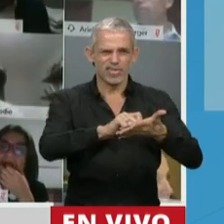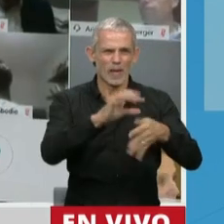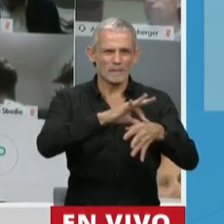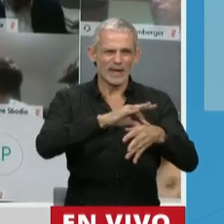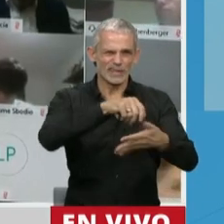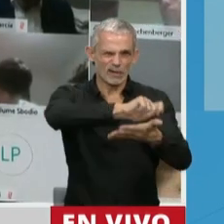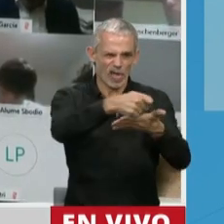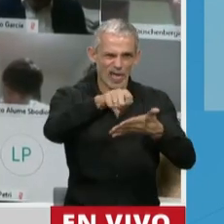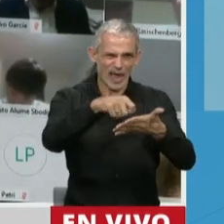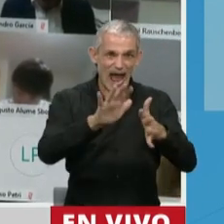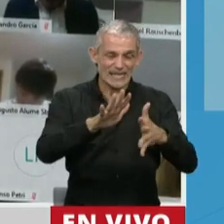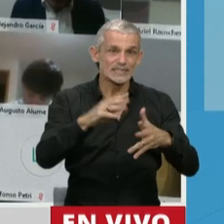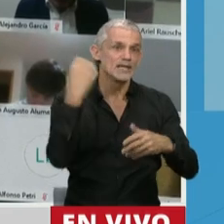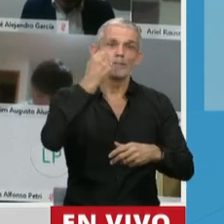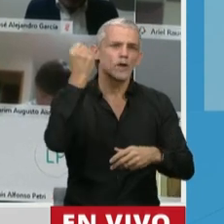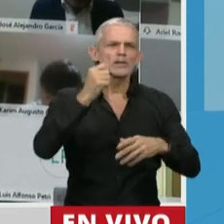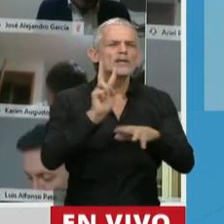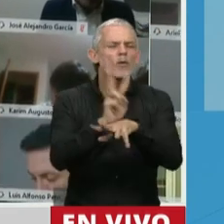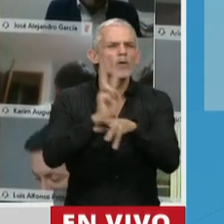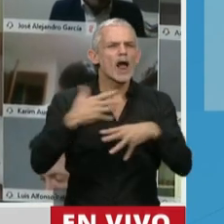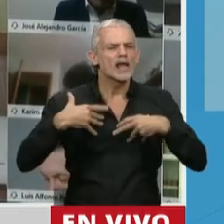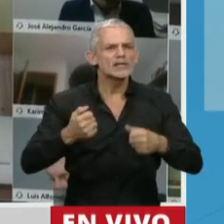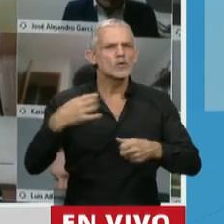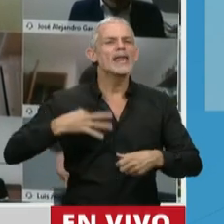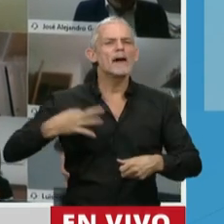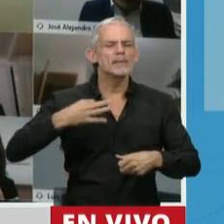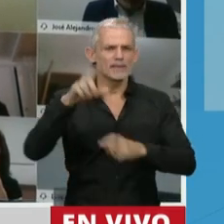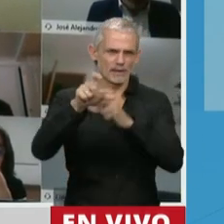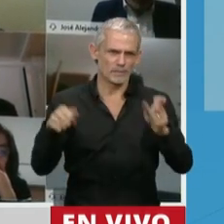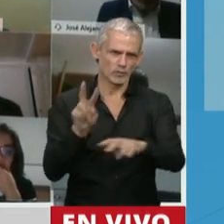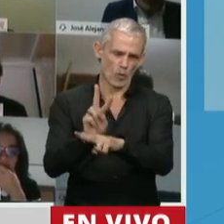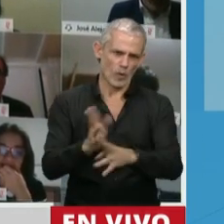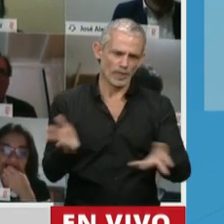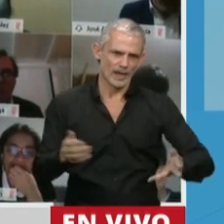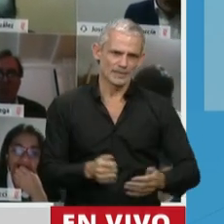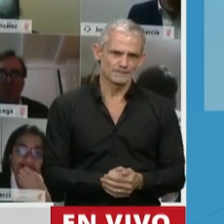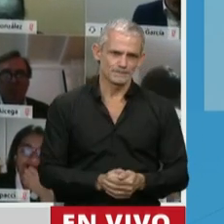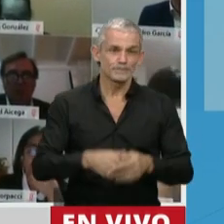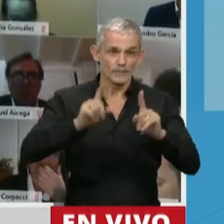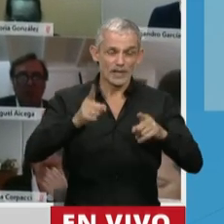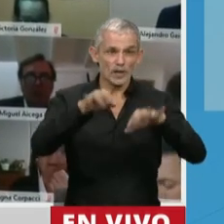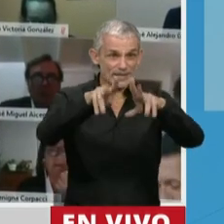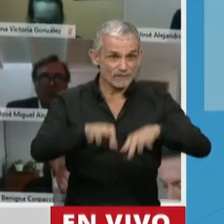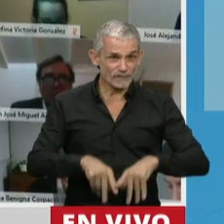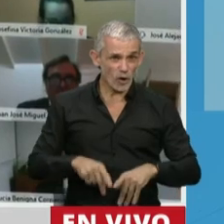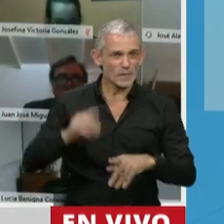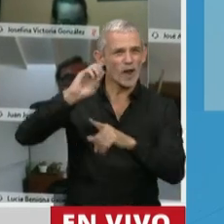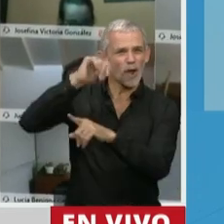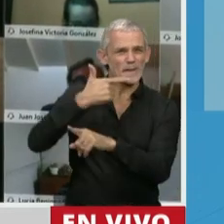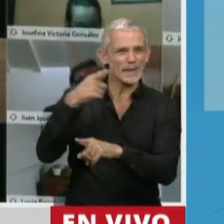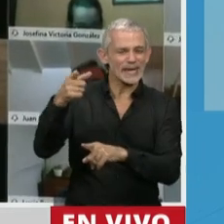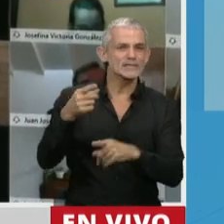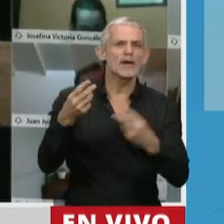más importante es la salud y la vida de las personas, pero también se destacaba en este informe el